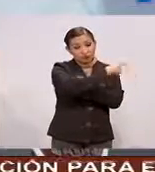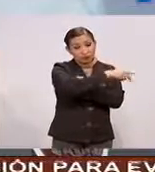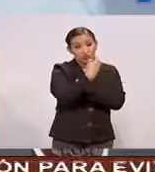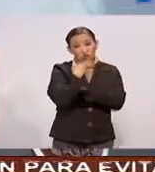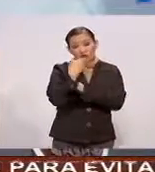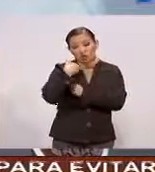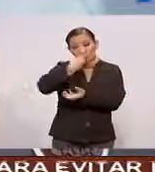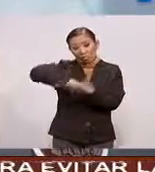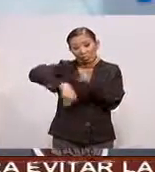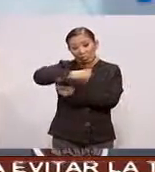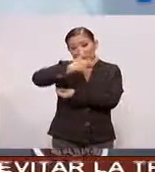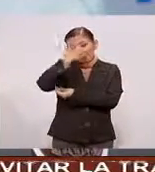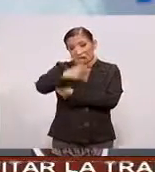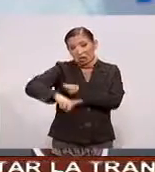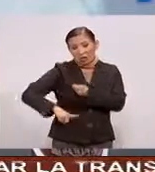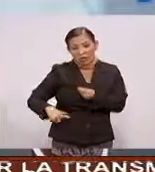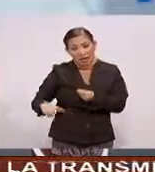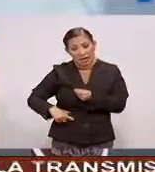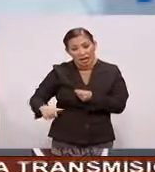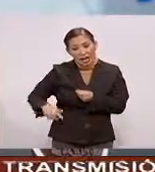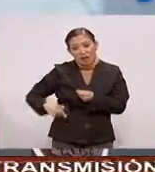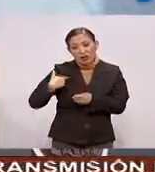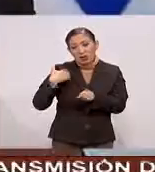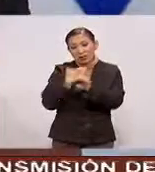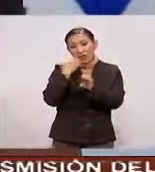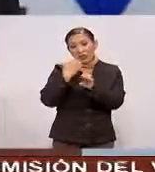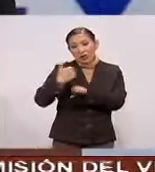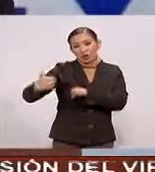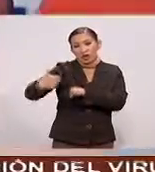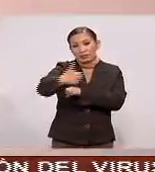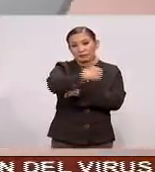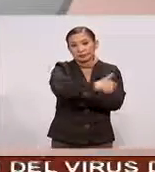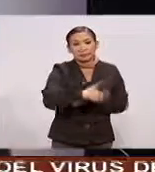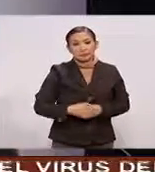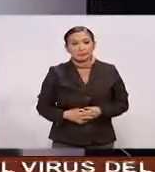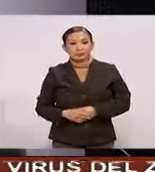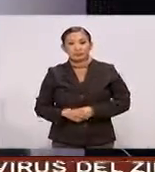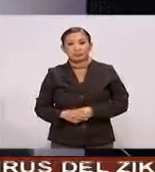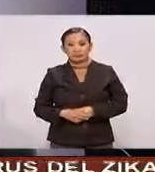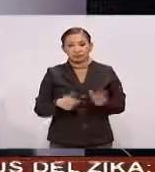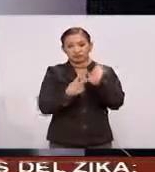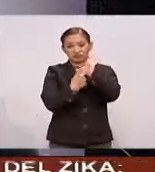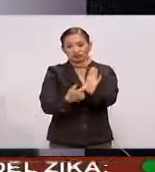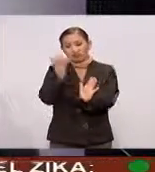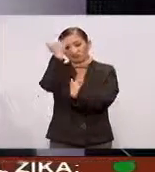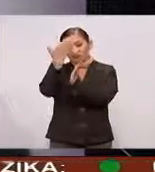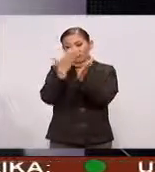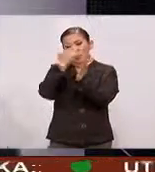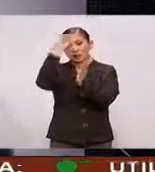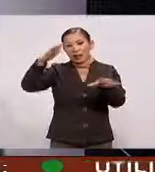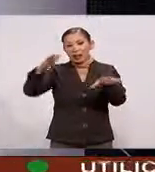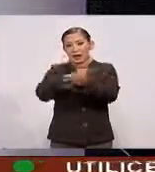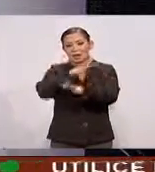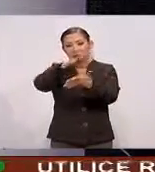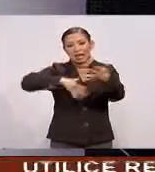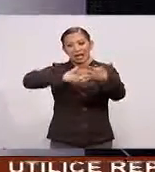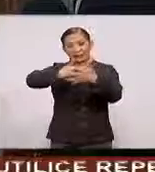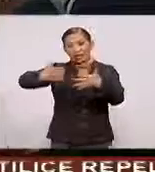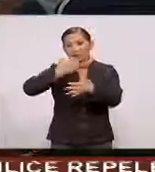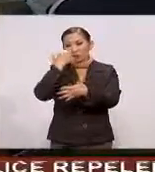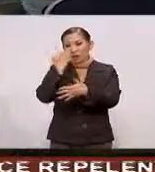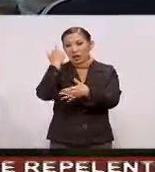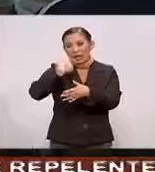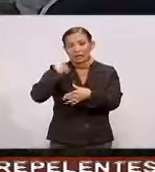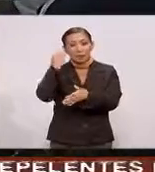el manejo De las finanzas Públicas En los gobiernos Locales Presentan propuestas Para modificar El calendario escolar